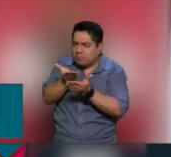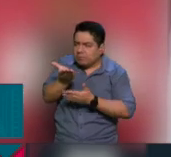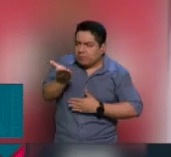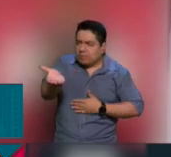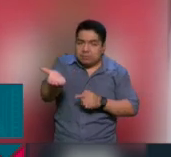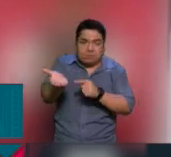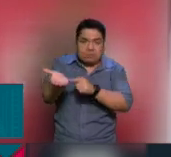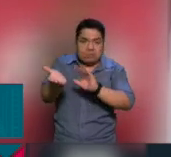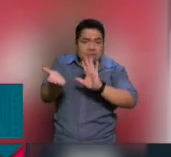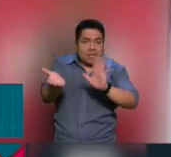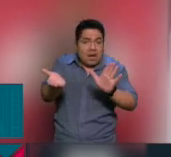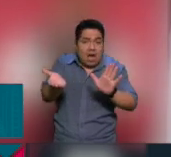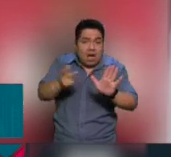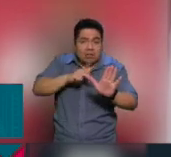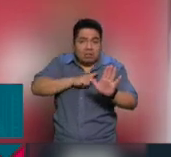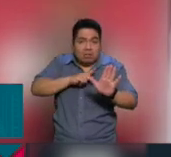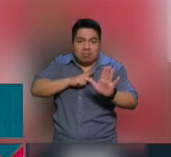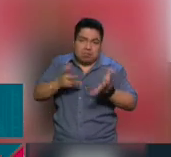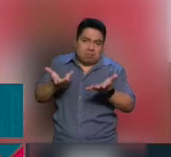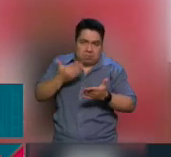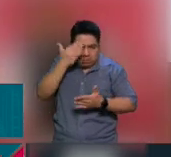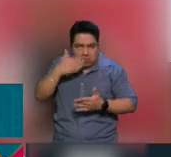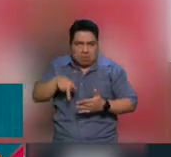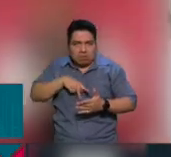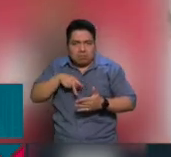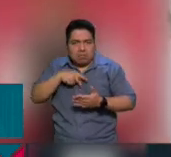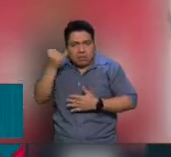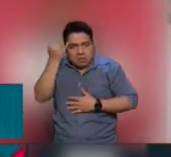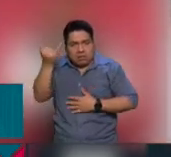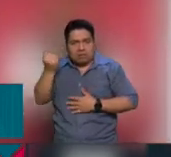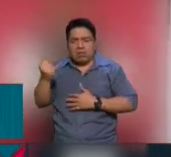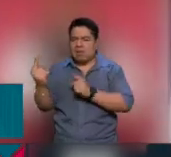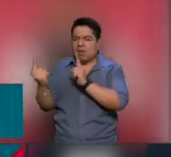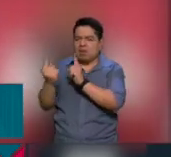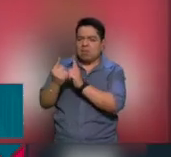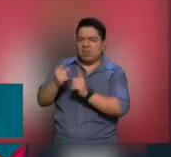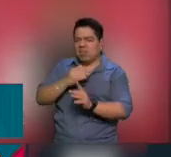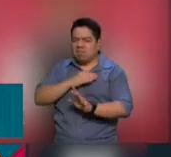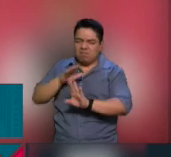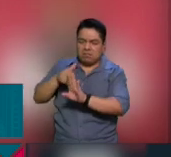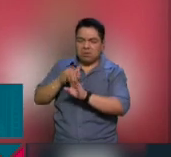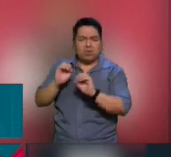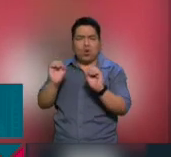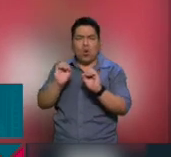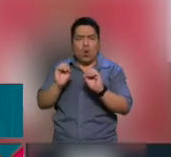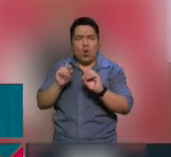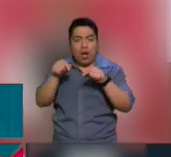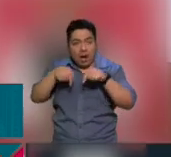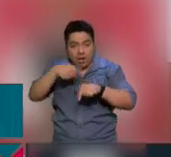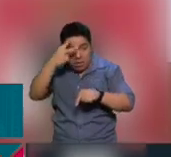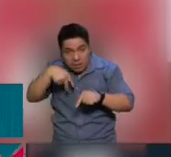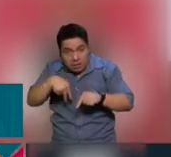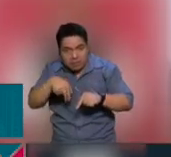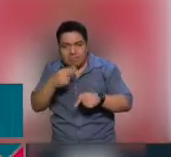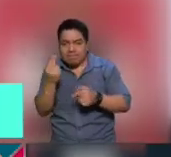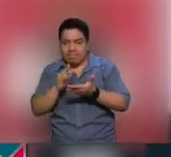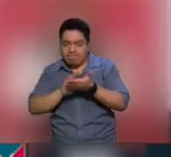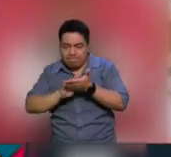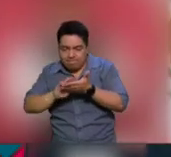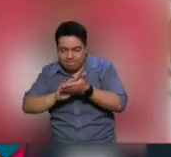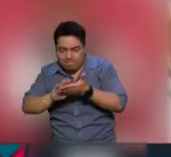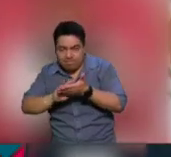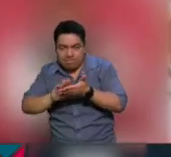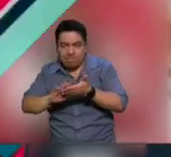acuerdo a mis facultades. Y no es nada personal, es que hay que limpiar el país, si no, no